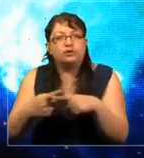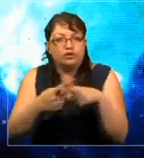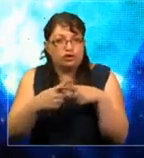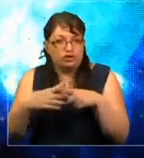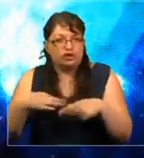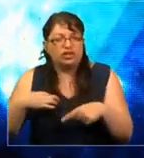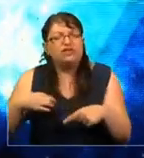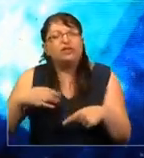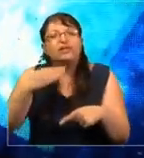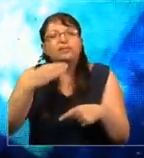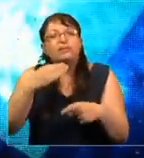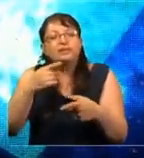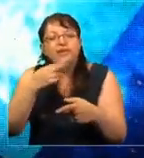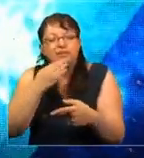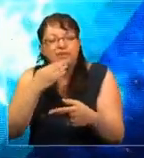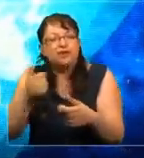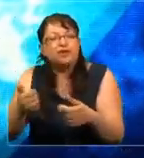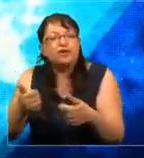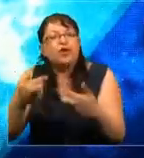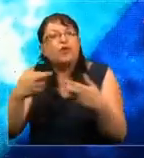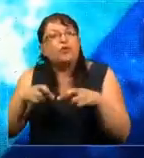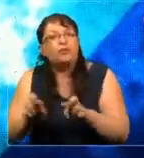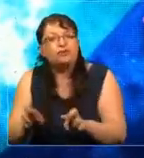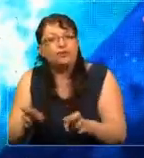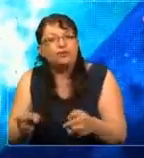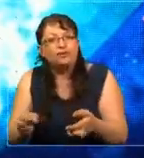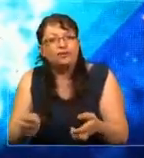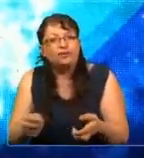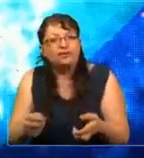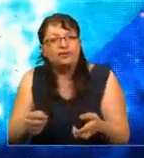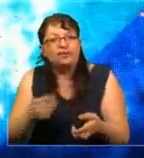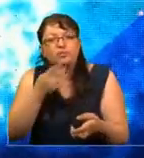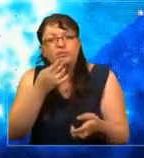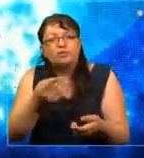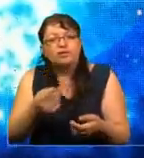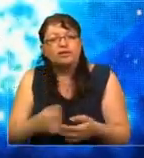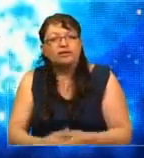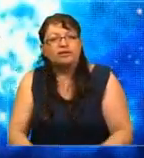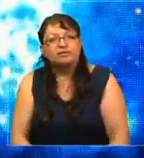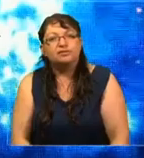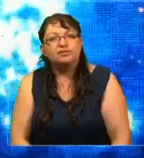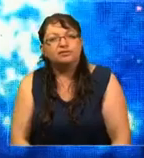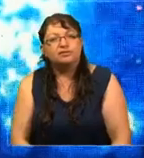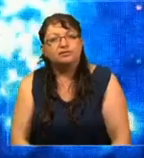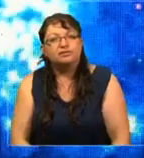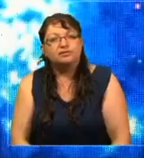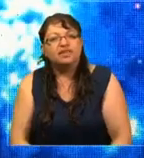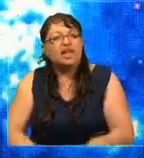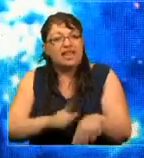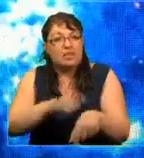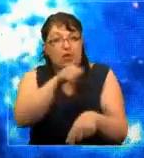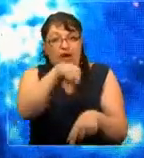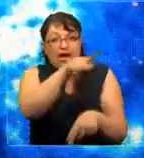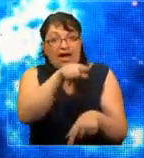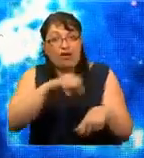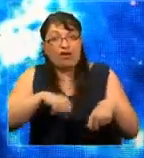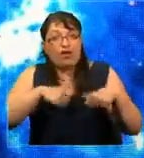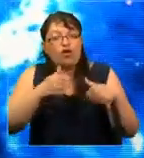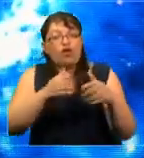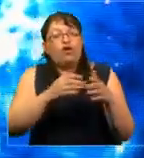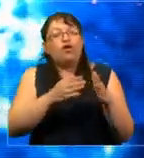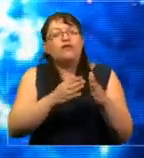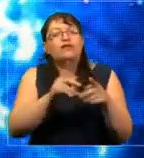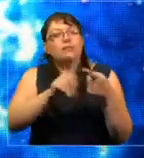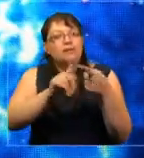pero oportunidades porque el tiempo que van a estar involucrados en el proceso civil, esos jóvenes, va a ser mucho más